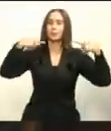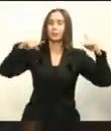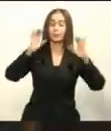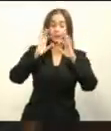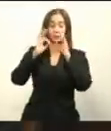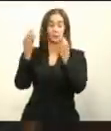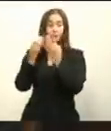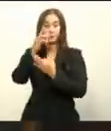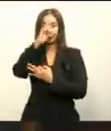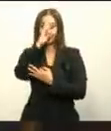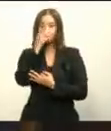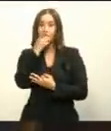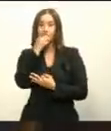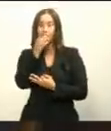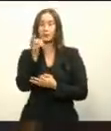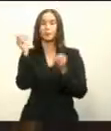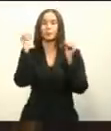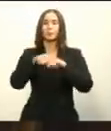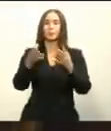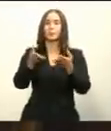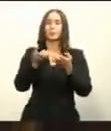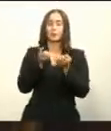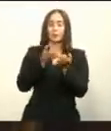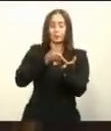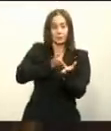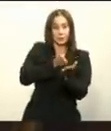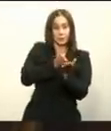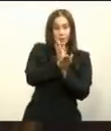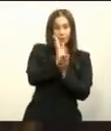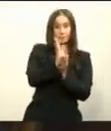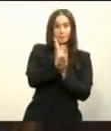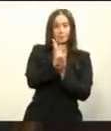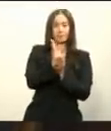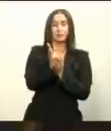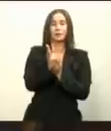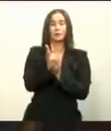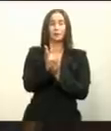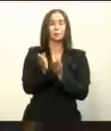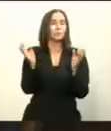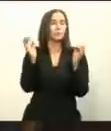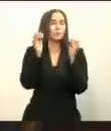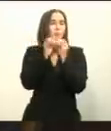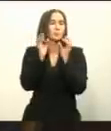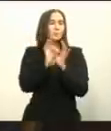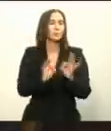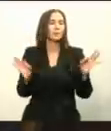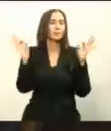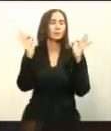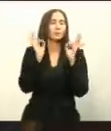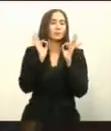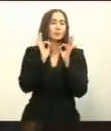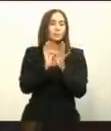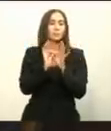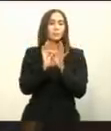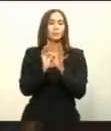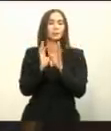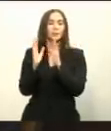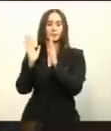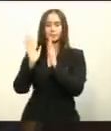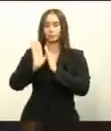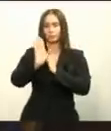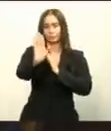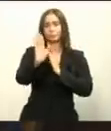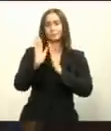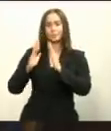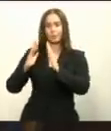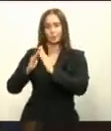cuenten con la posibilidad real de acceder al elemento más importante de todo patrimonio, su casa.